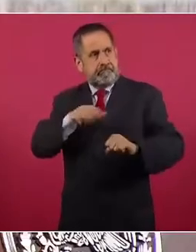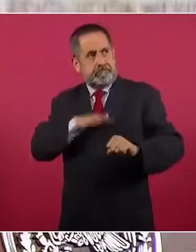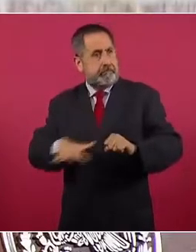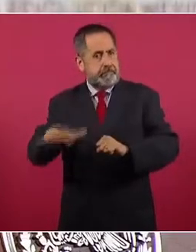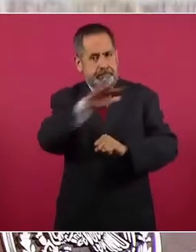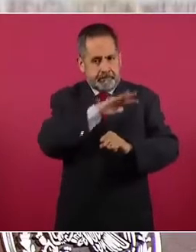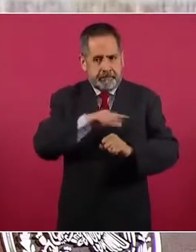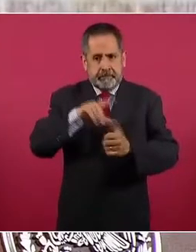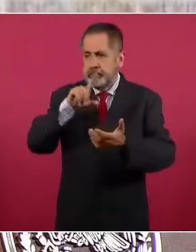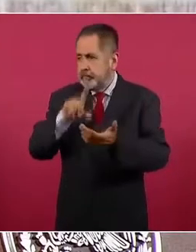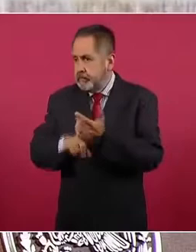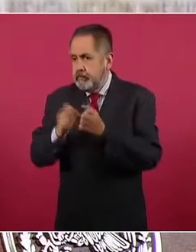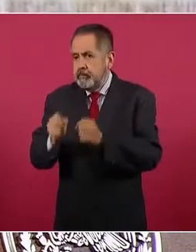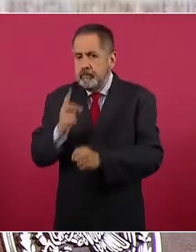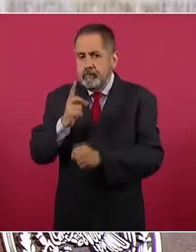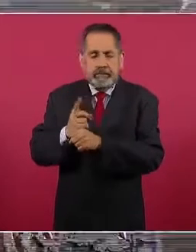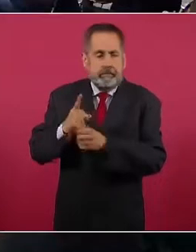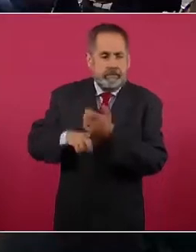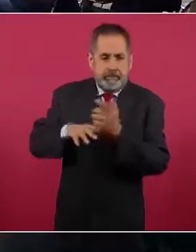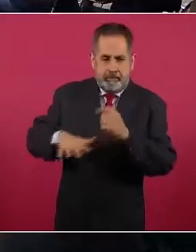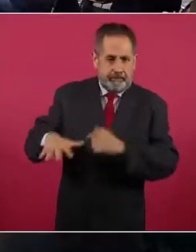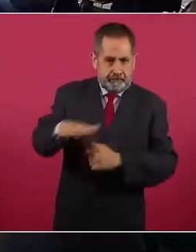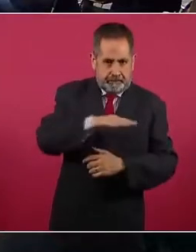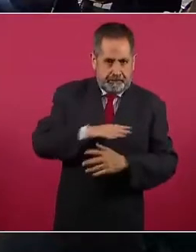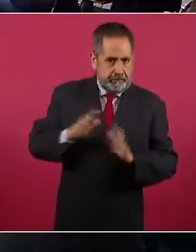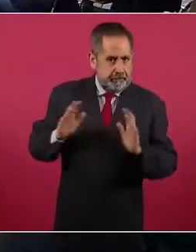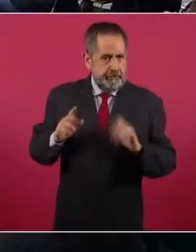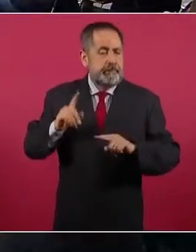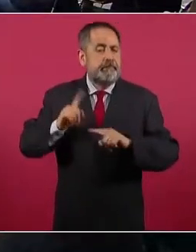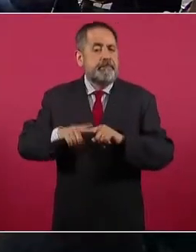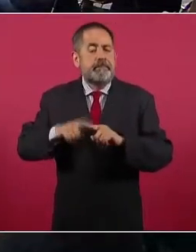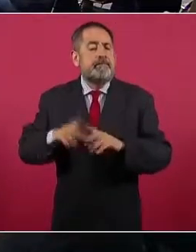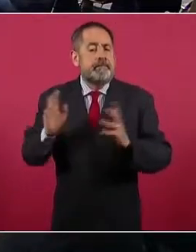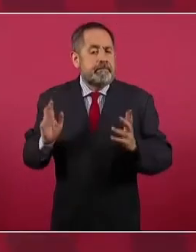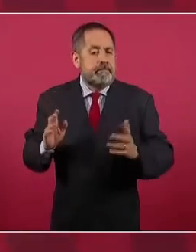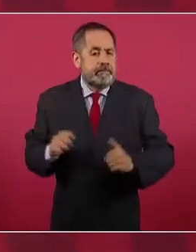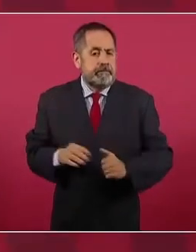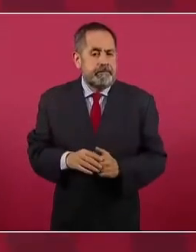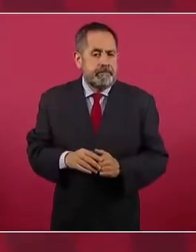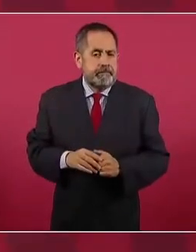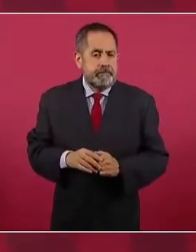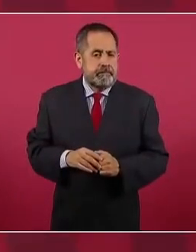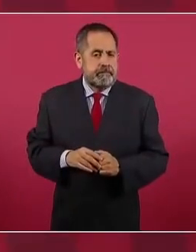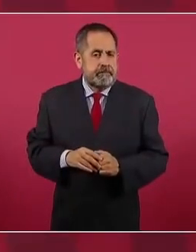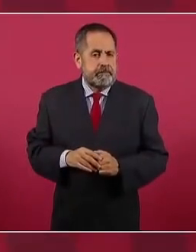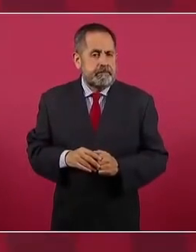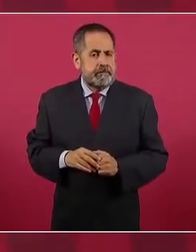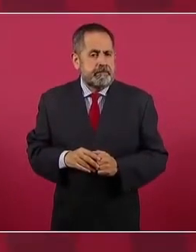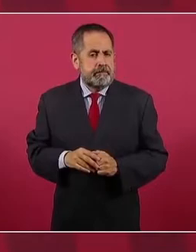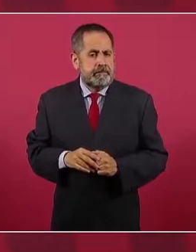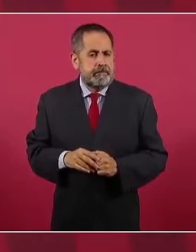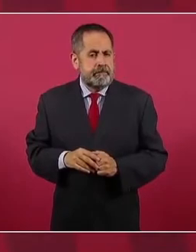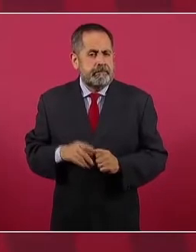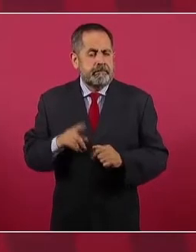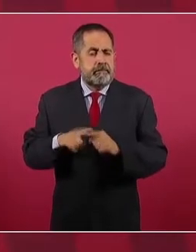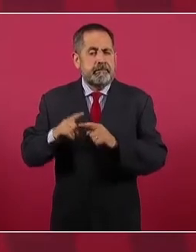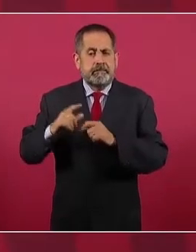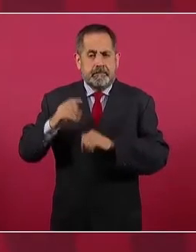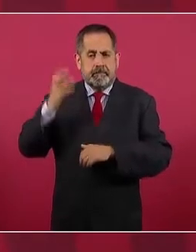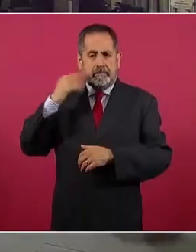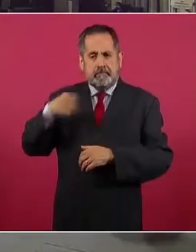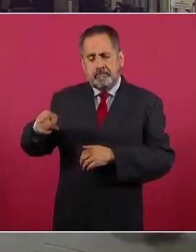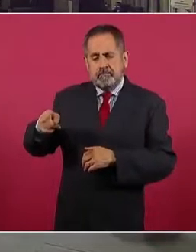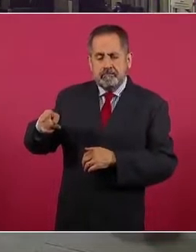seguridad interior, eran los objetivos